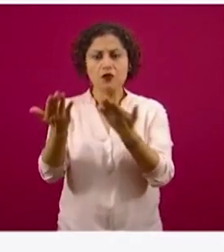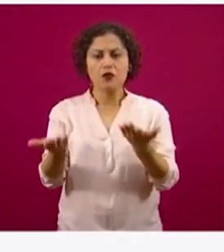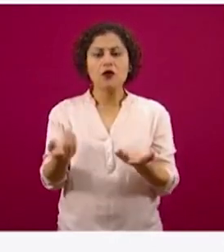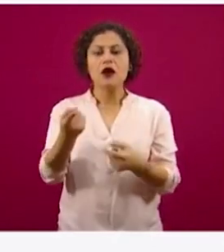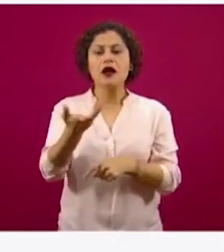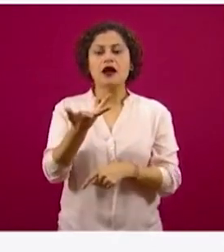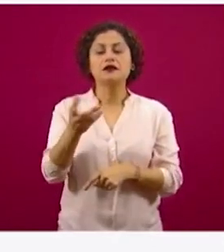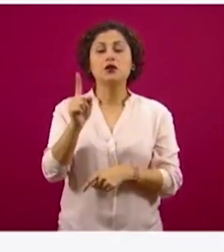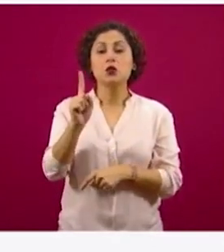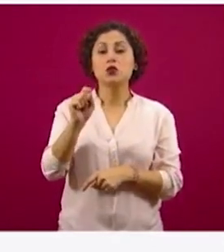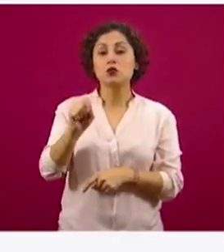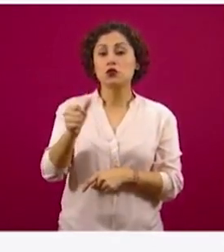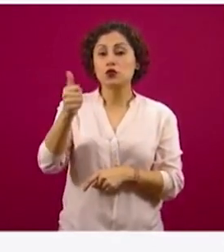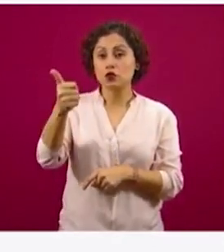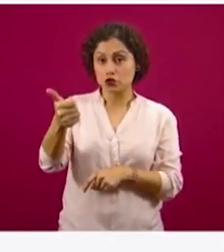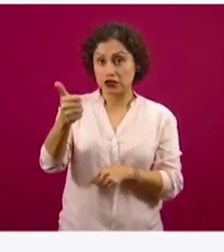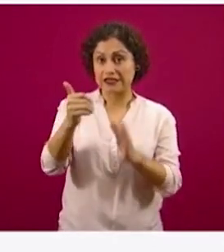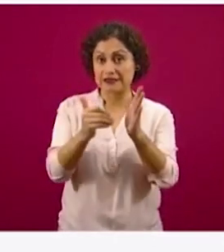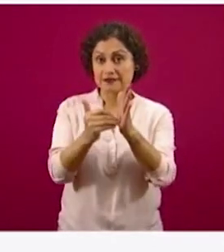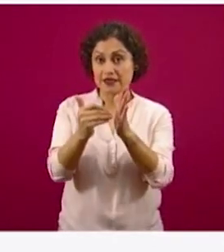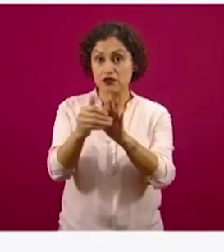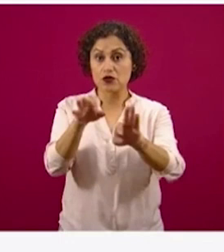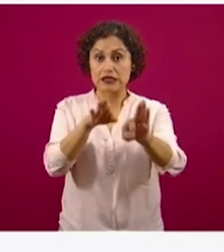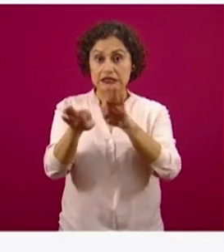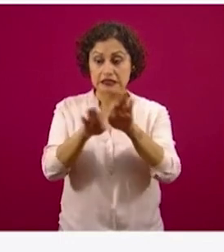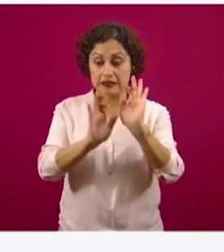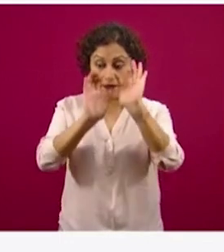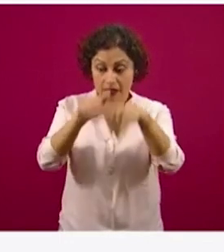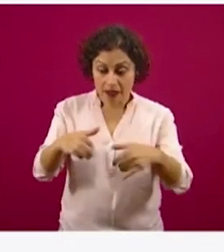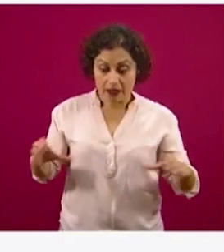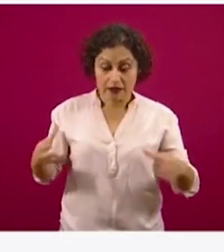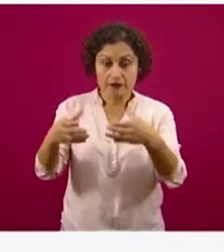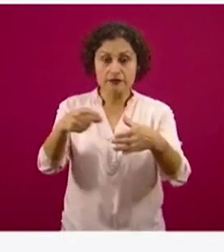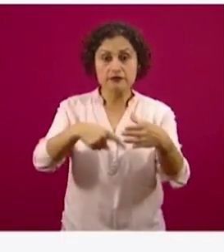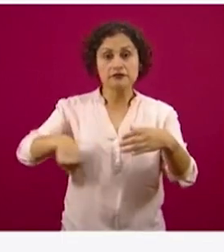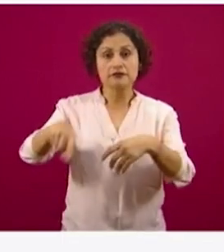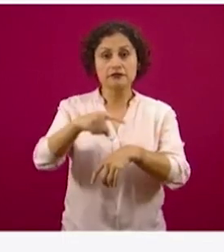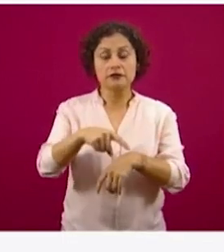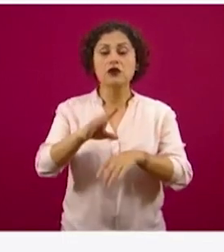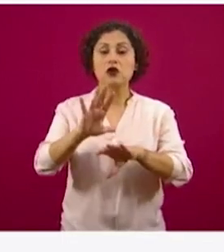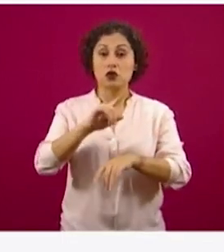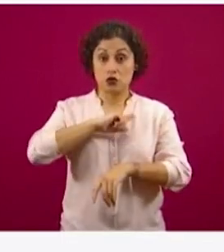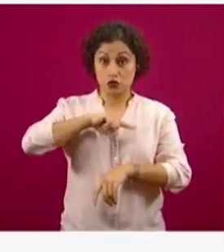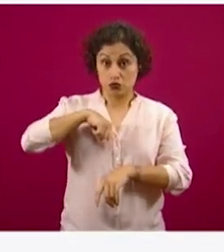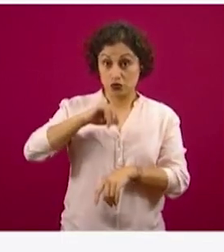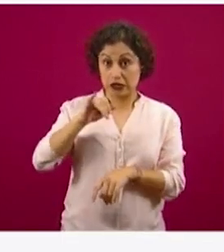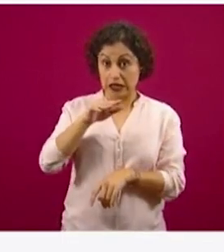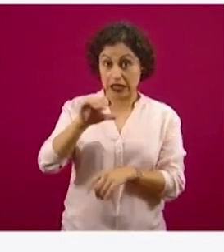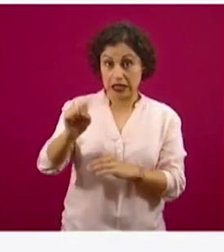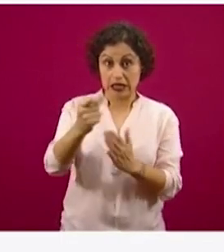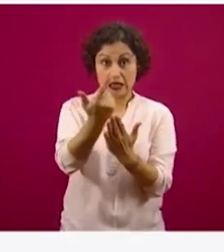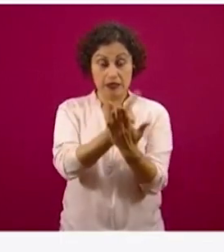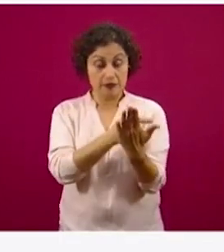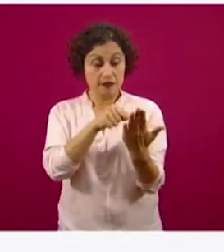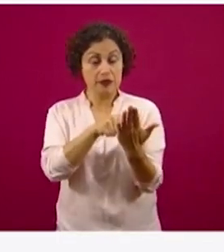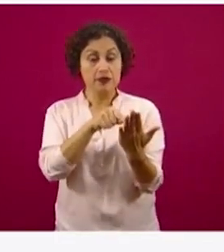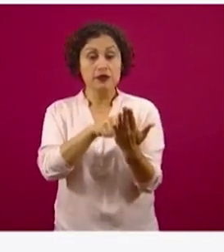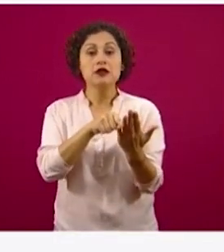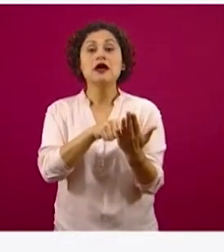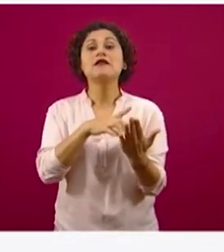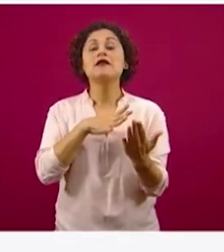empleos. Si consideramos que en el Seguro Social tenemos registrados 20 millones de empleos, pues es